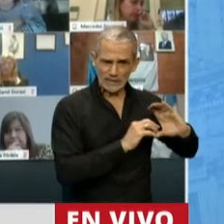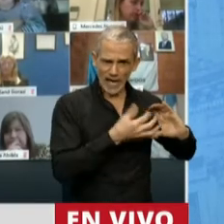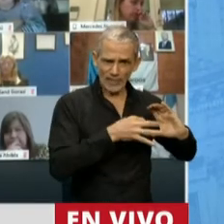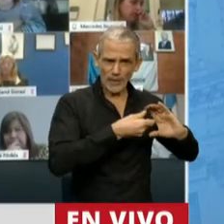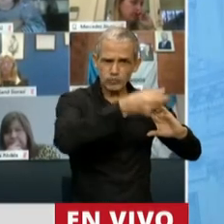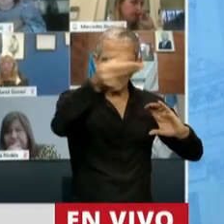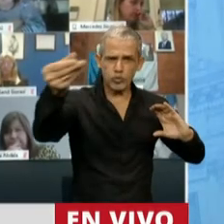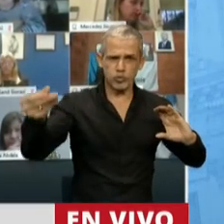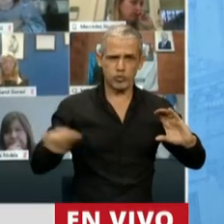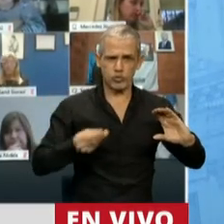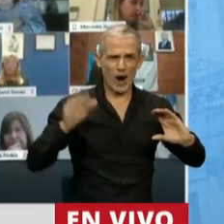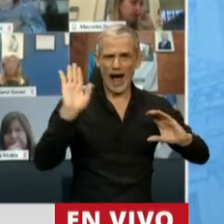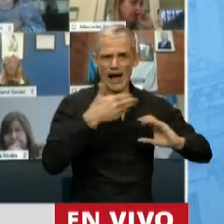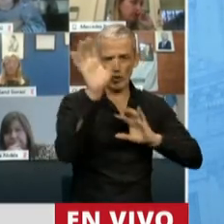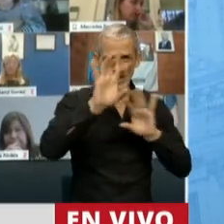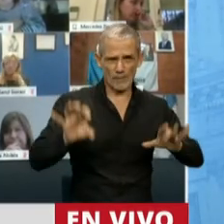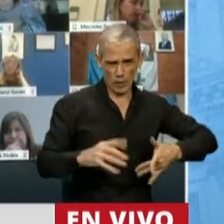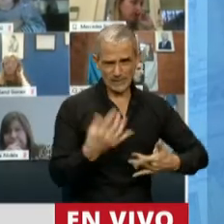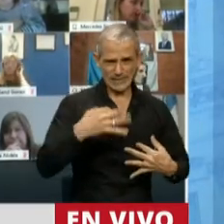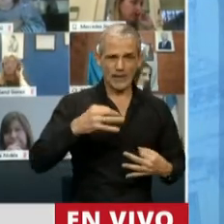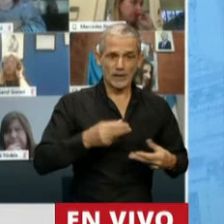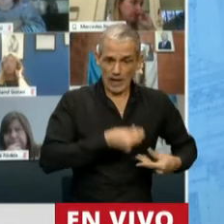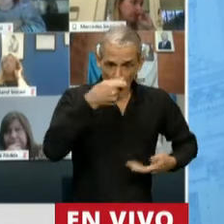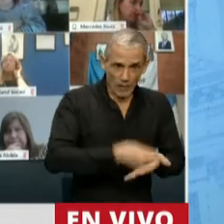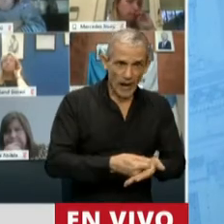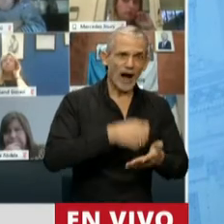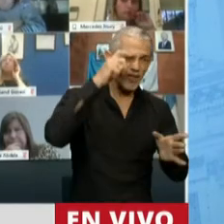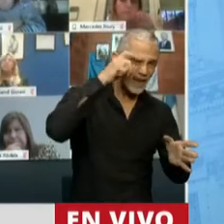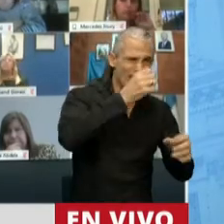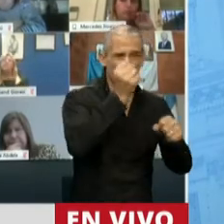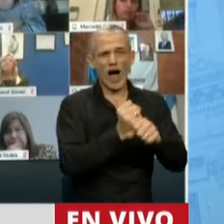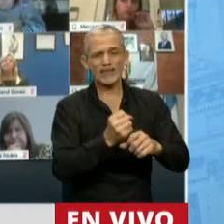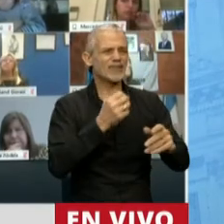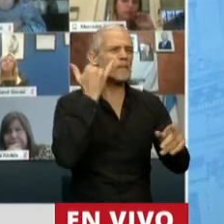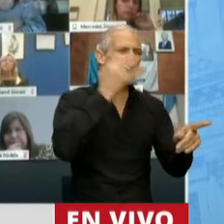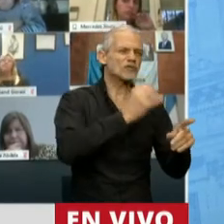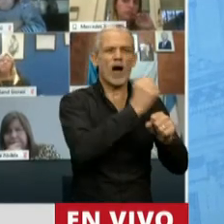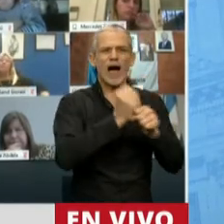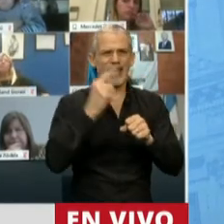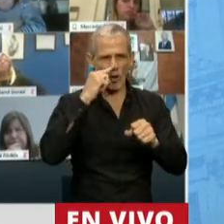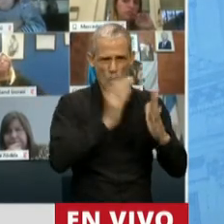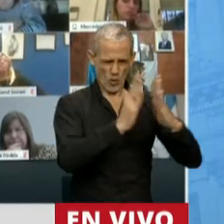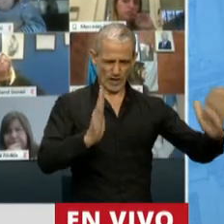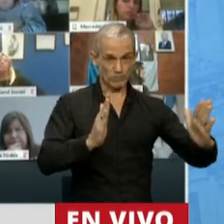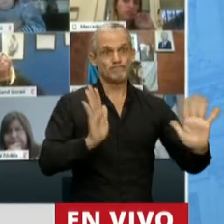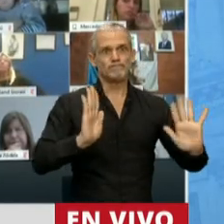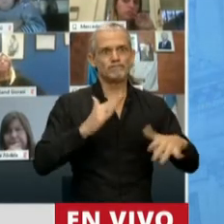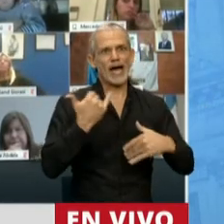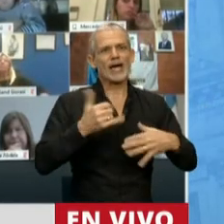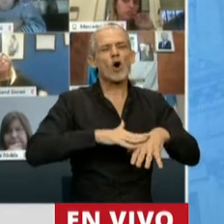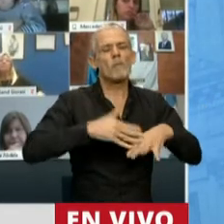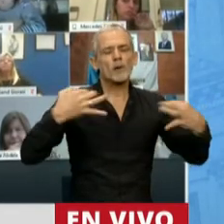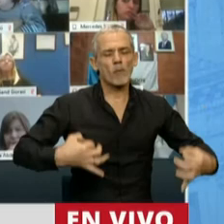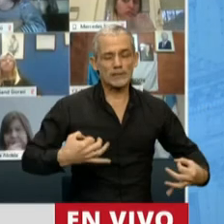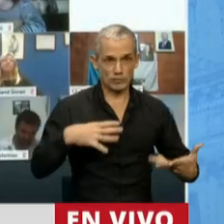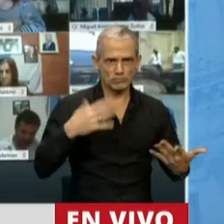y tendrían que ya haberse erogado entre el mes de mayo y el mes de junio. Hay algún compromiso que se va a hacer, y espero que se cumpla, porque